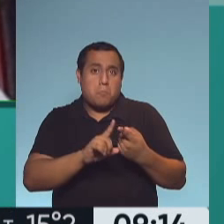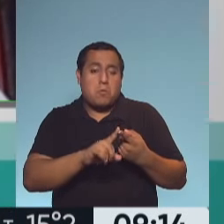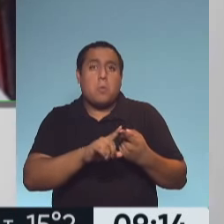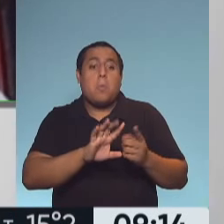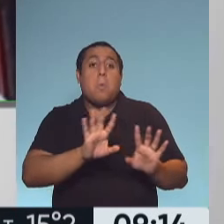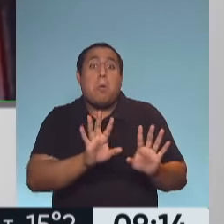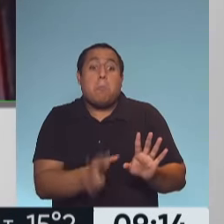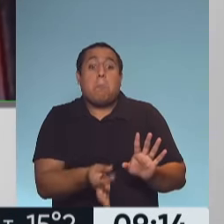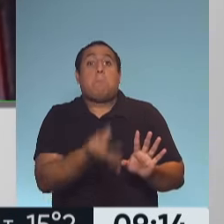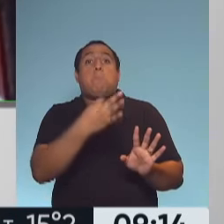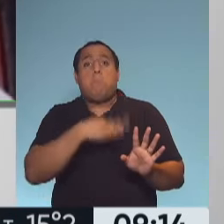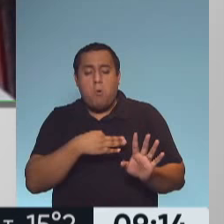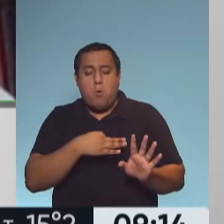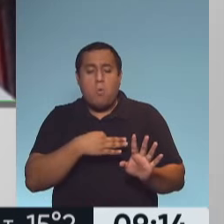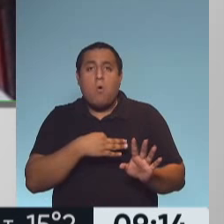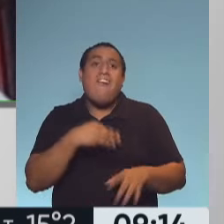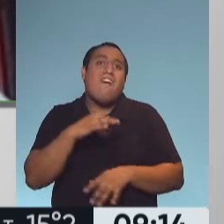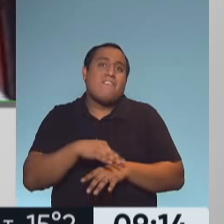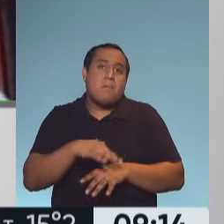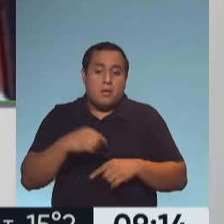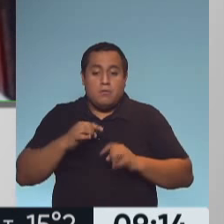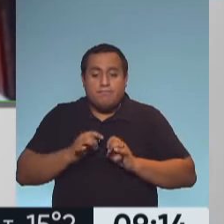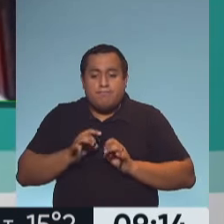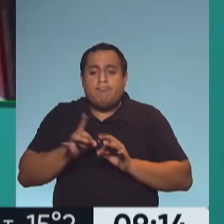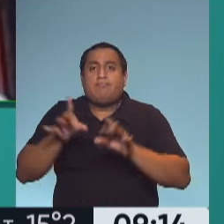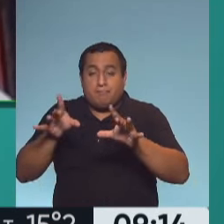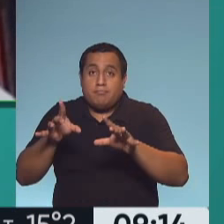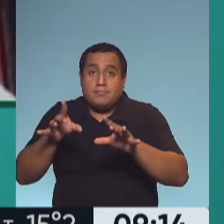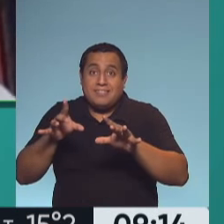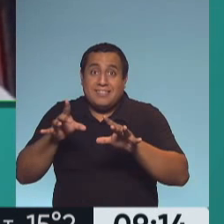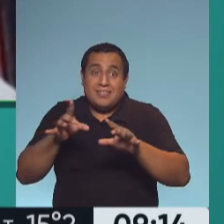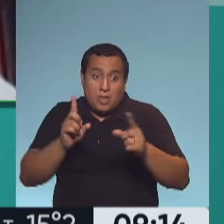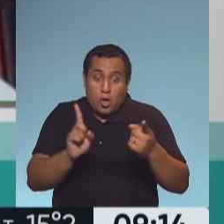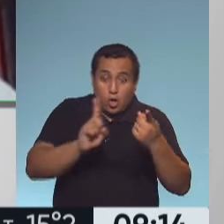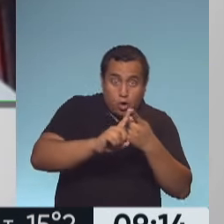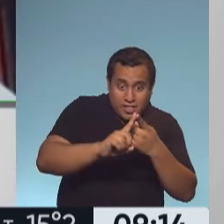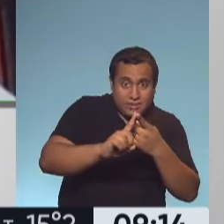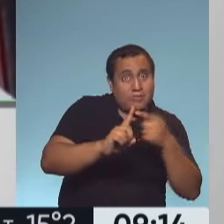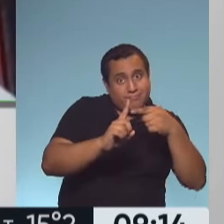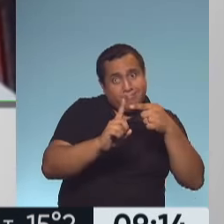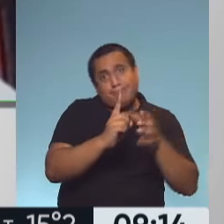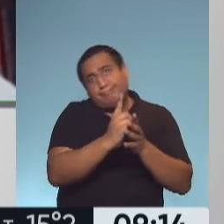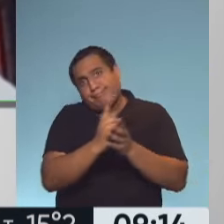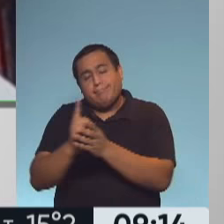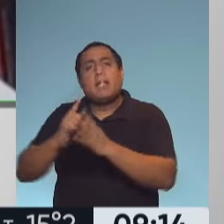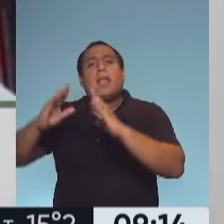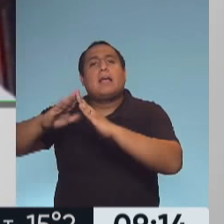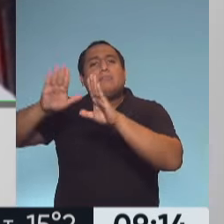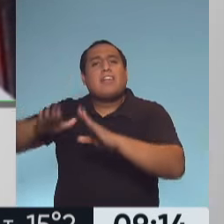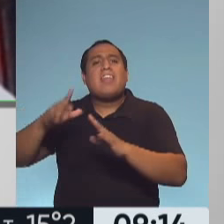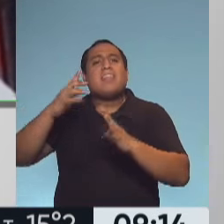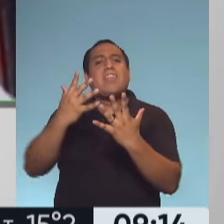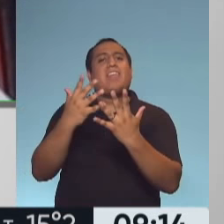incubar la enfermedad y pueden empezar a transmitir. Por eso es muy importante que esas personas se queden en su casa durante 10 días,